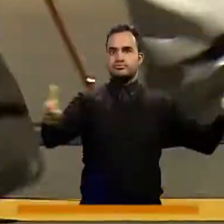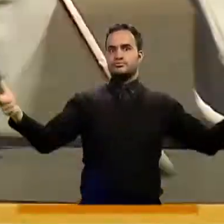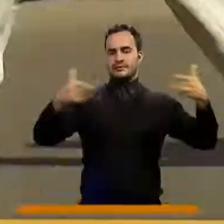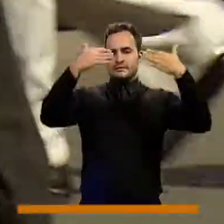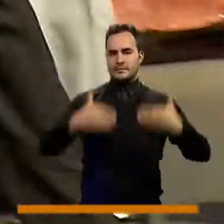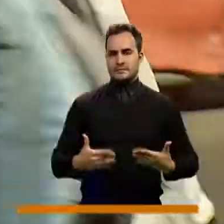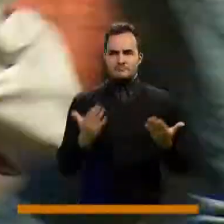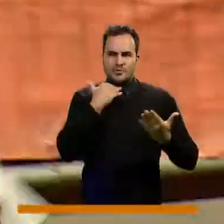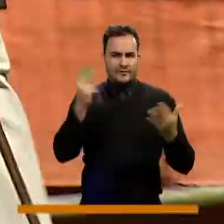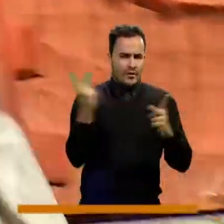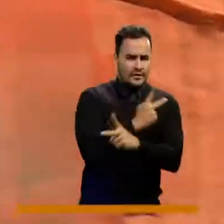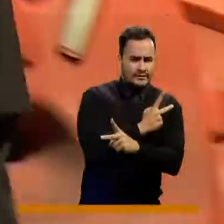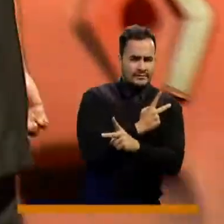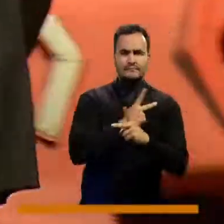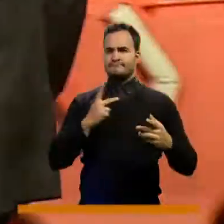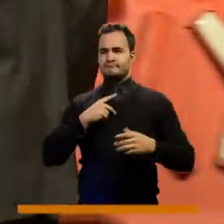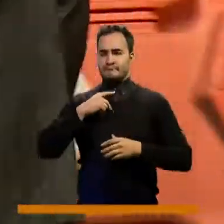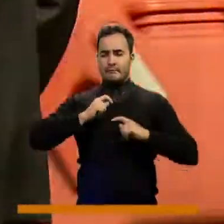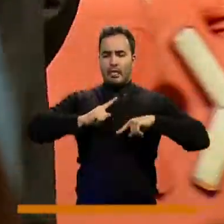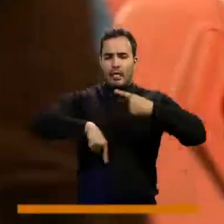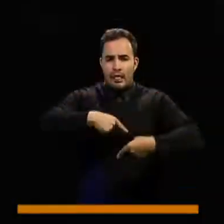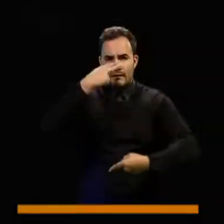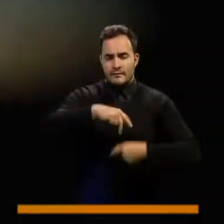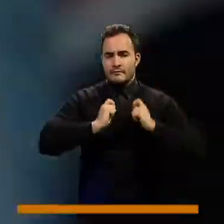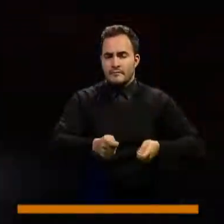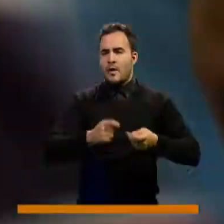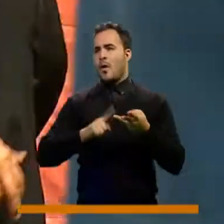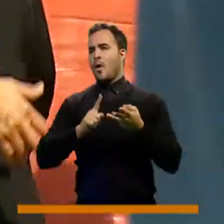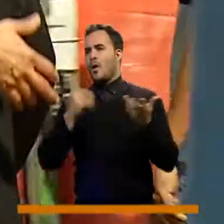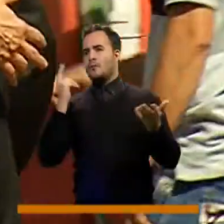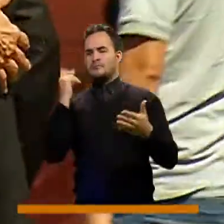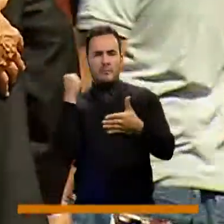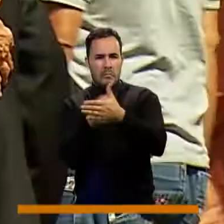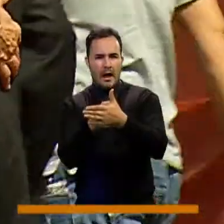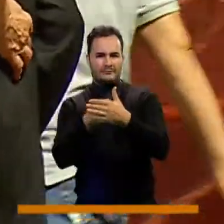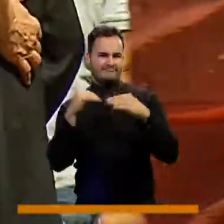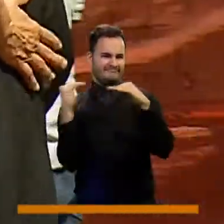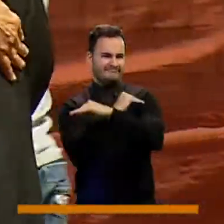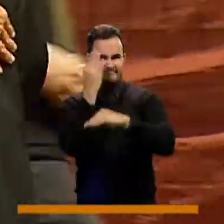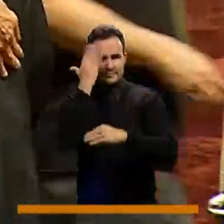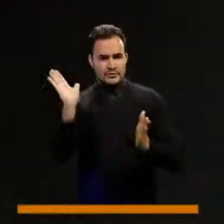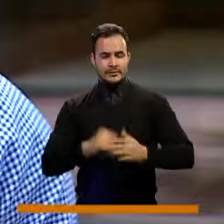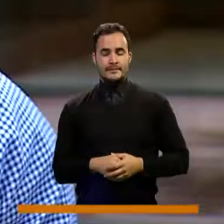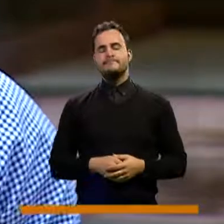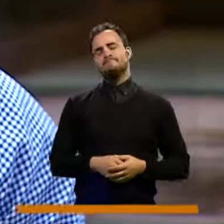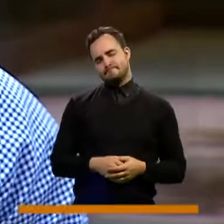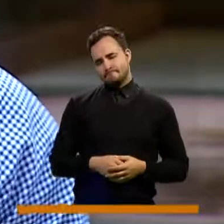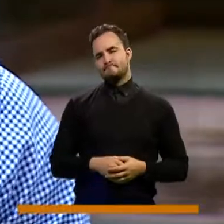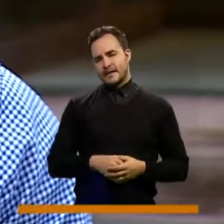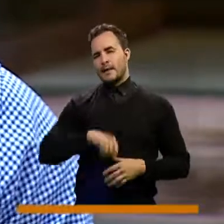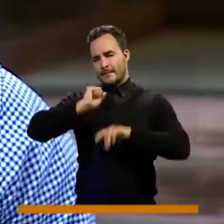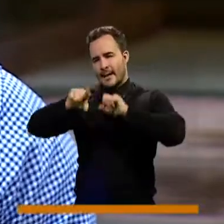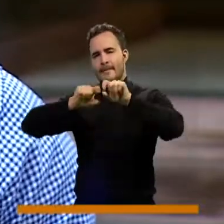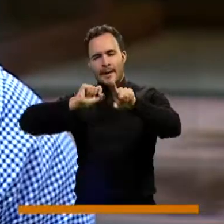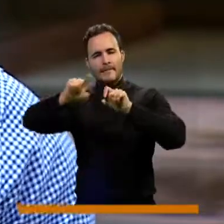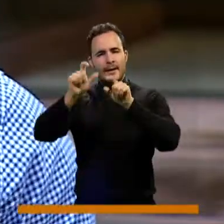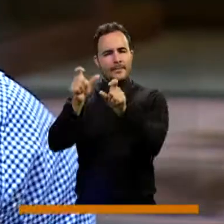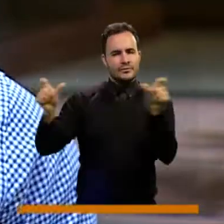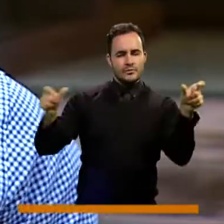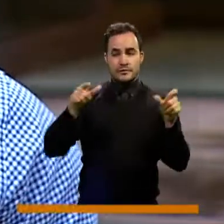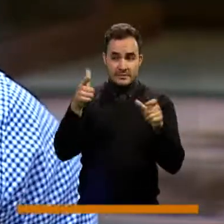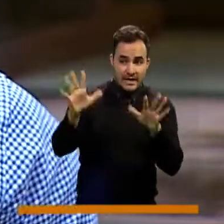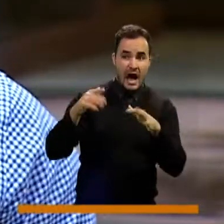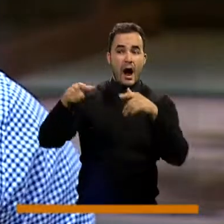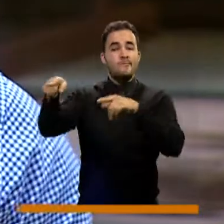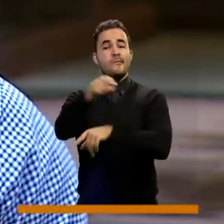genética, de pronto los accidentes de tránsito, ¿cuál es esa variable que más casos genera? Al preguntarle a la gente sobre